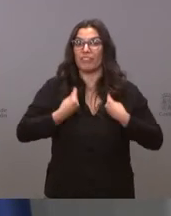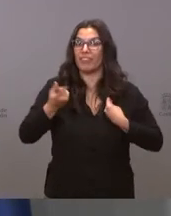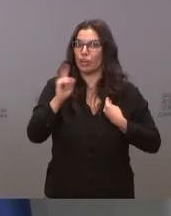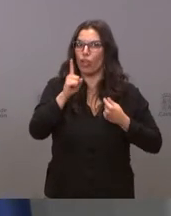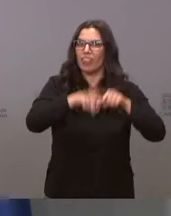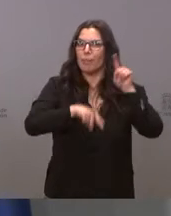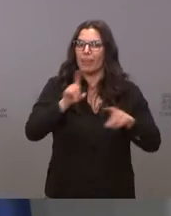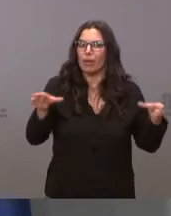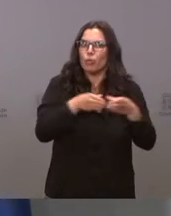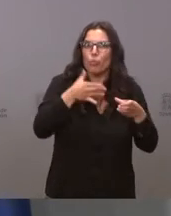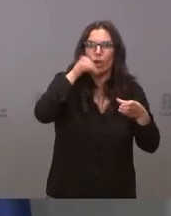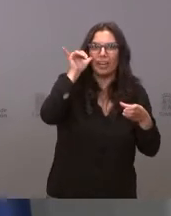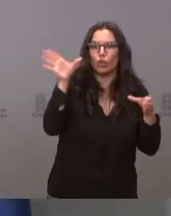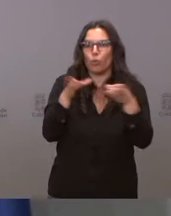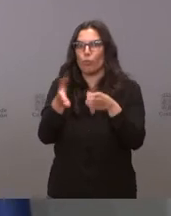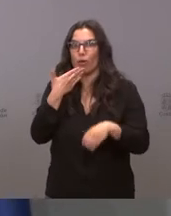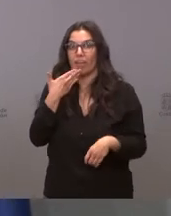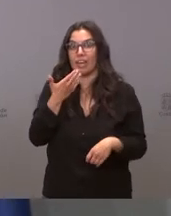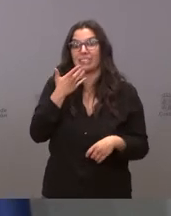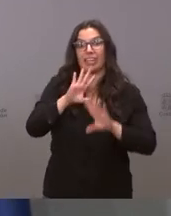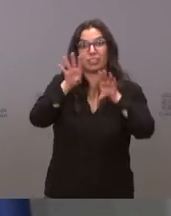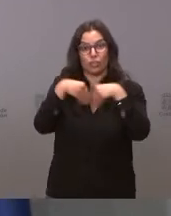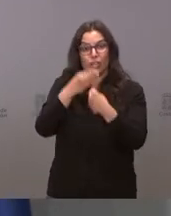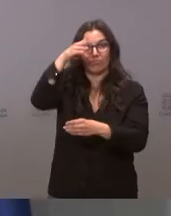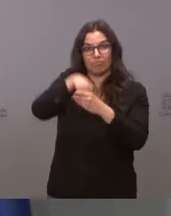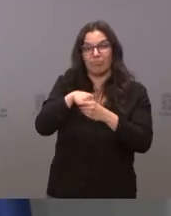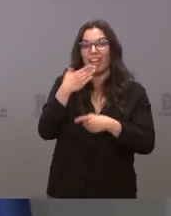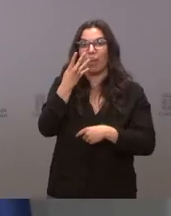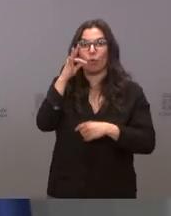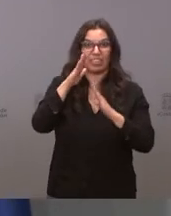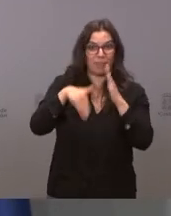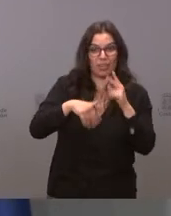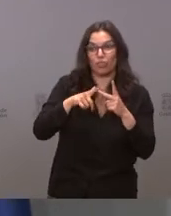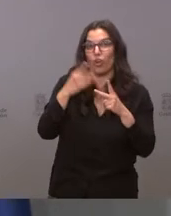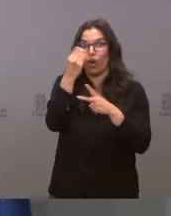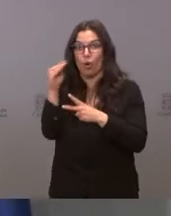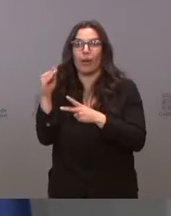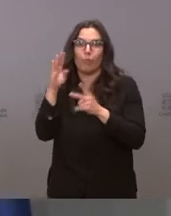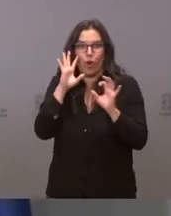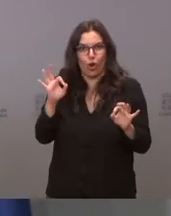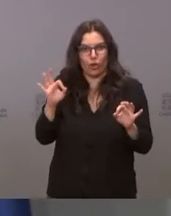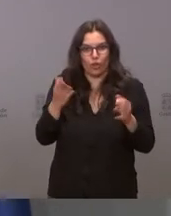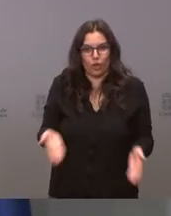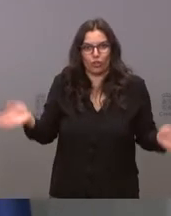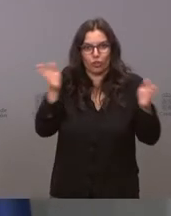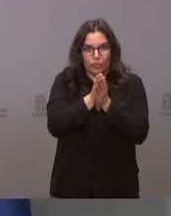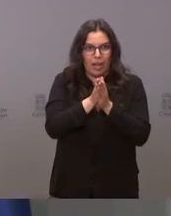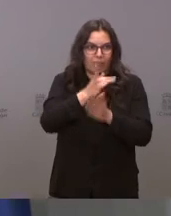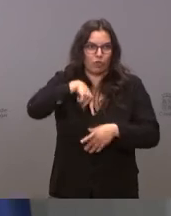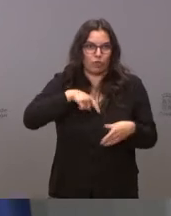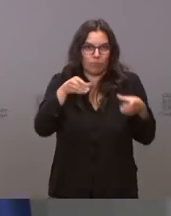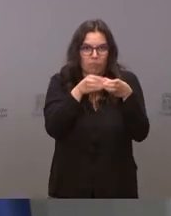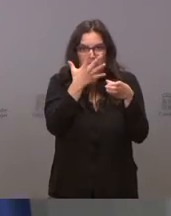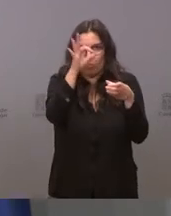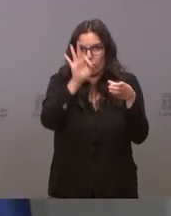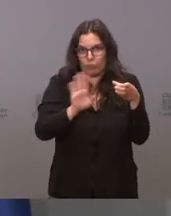porque si contamos en la población a los jóvenes a los menores de 40% pues efectivamente nosotros tenemos el